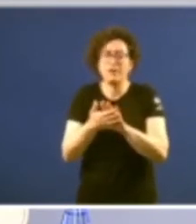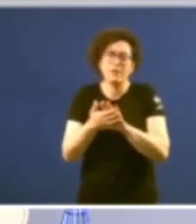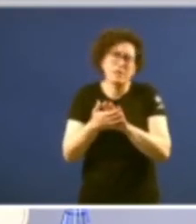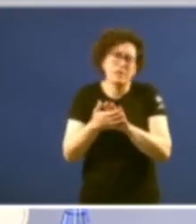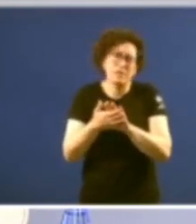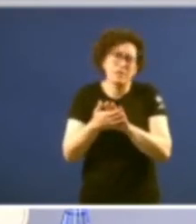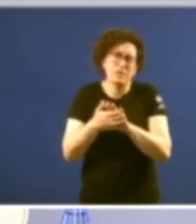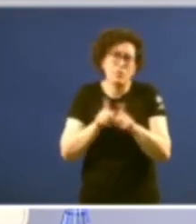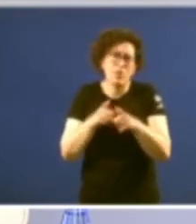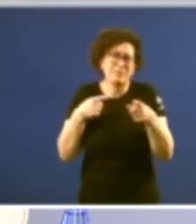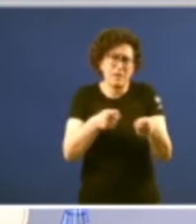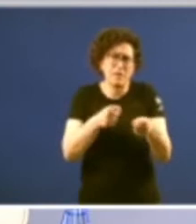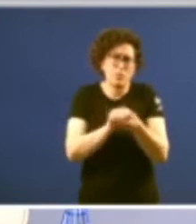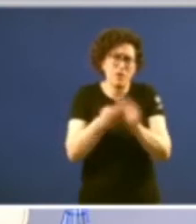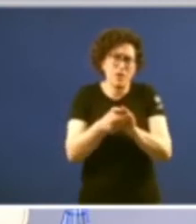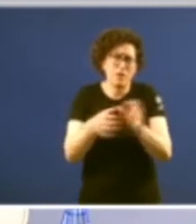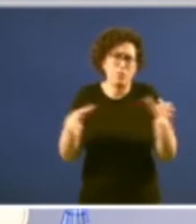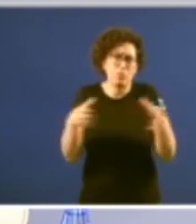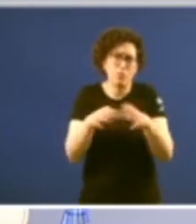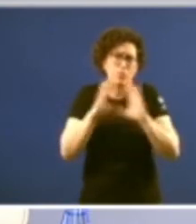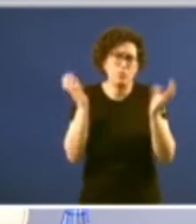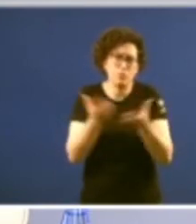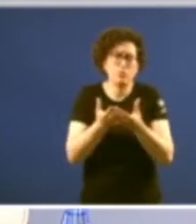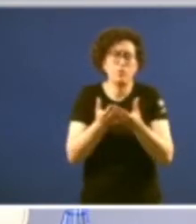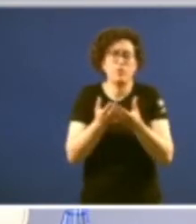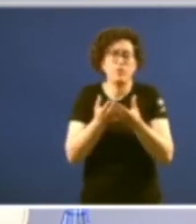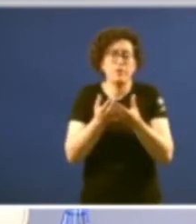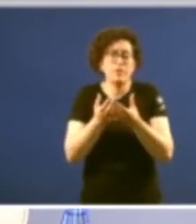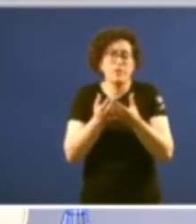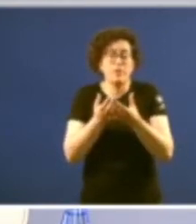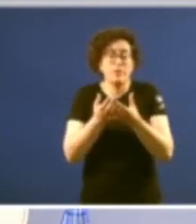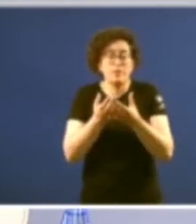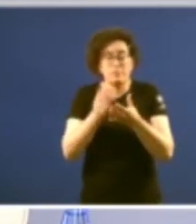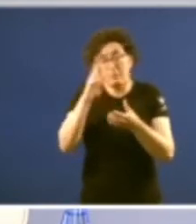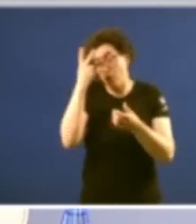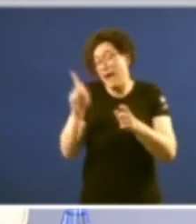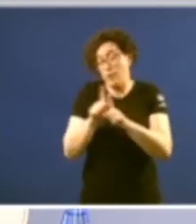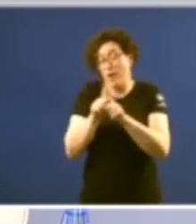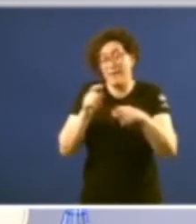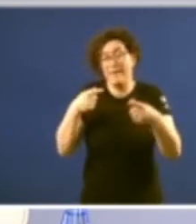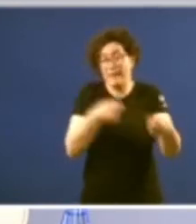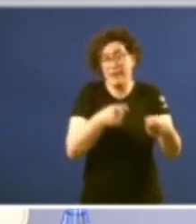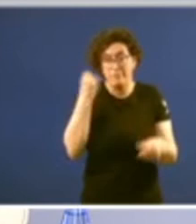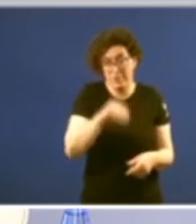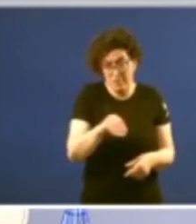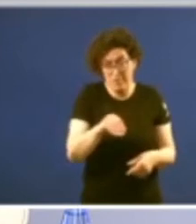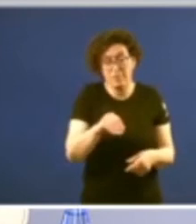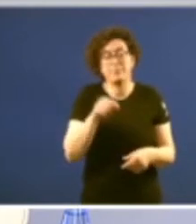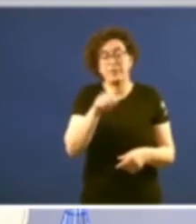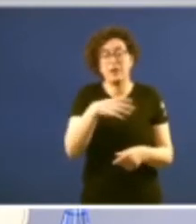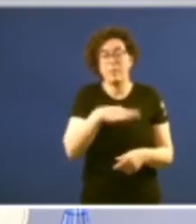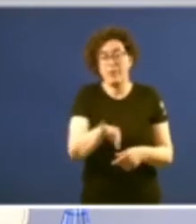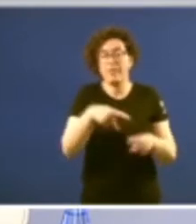arsenal nuclear no mundo bipolar e a Guerra Fría Un elemento de disuasión de